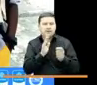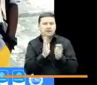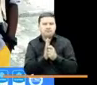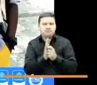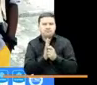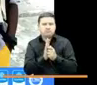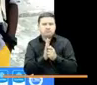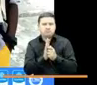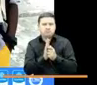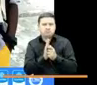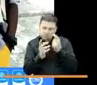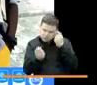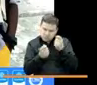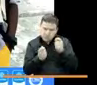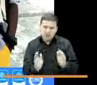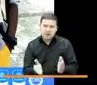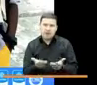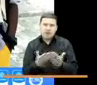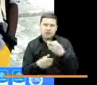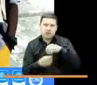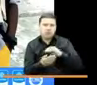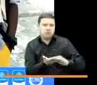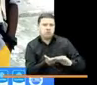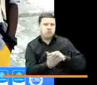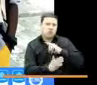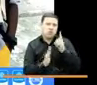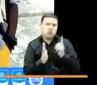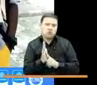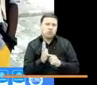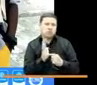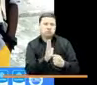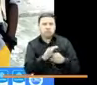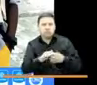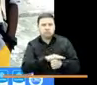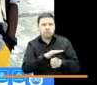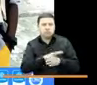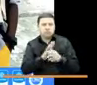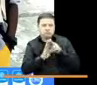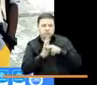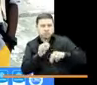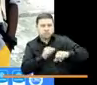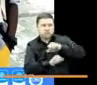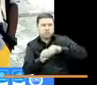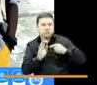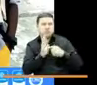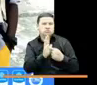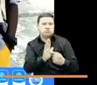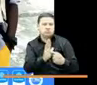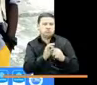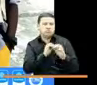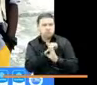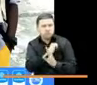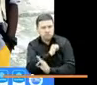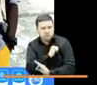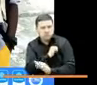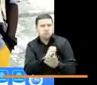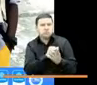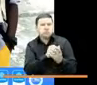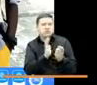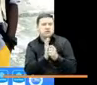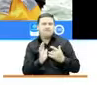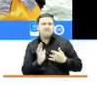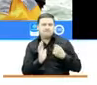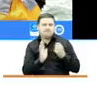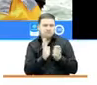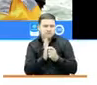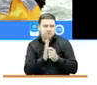estrategias de recuperación de reparación integral garantizando el acceso a las medidas de rehabilitación tanto psicosocial, medidas de satisfacción,